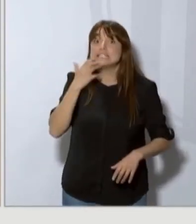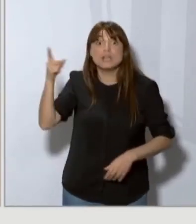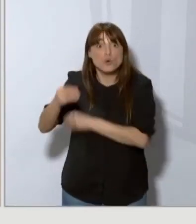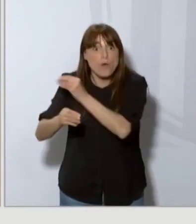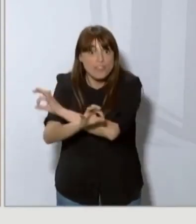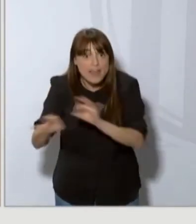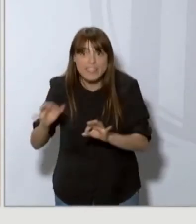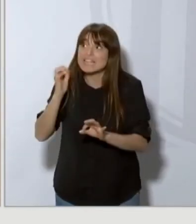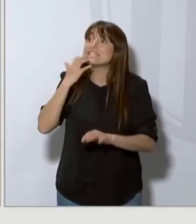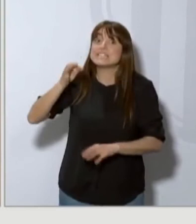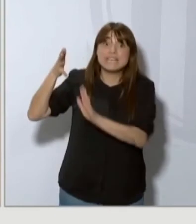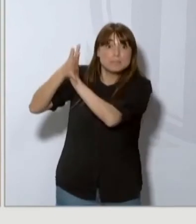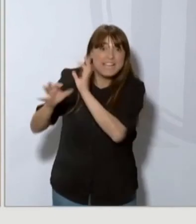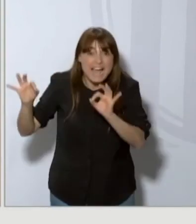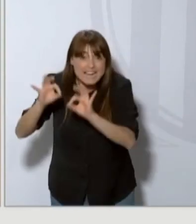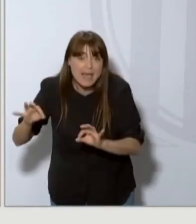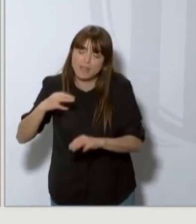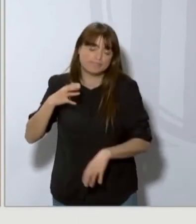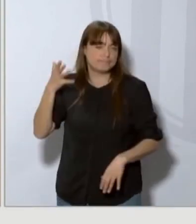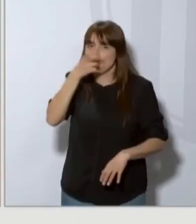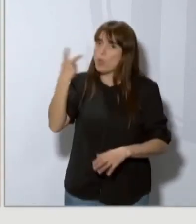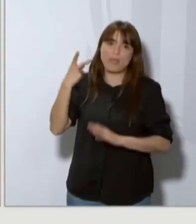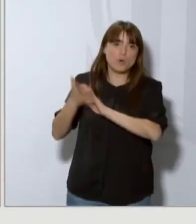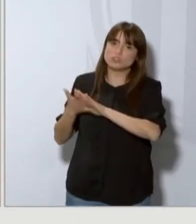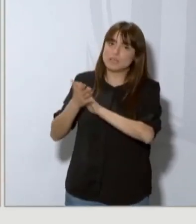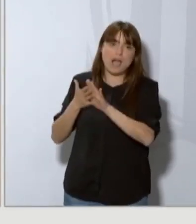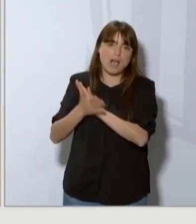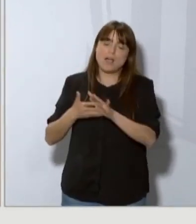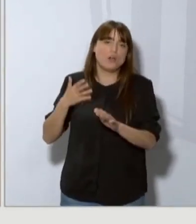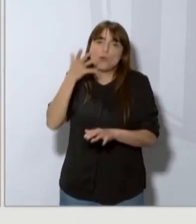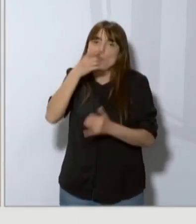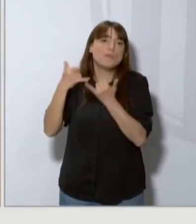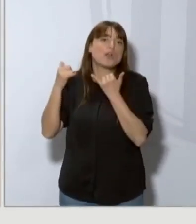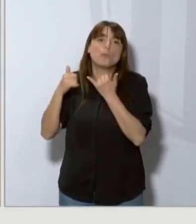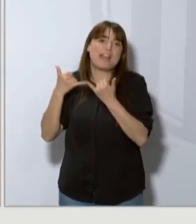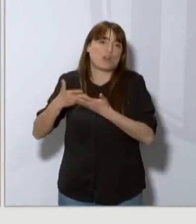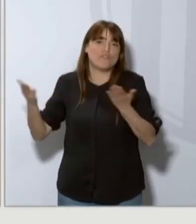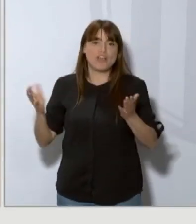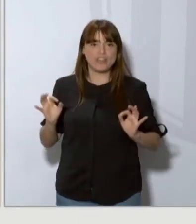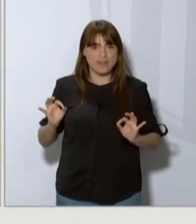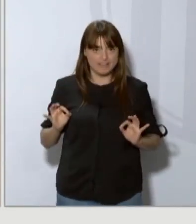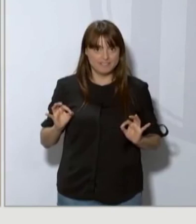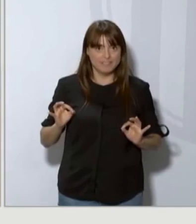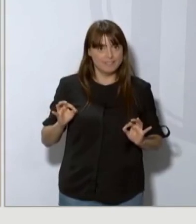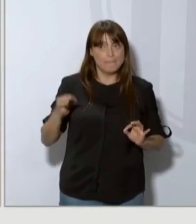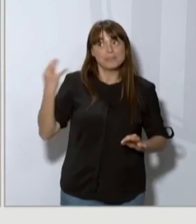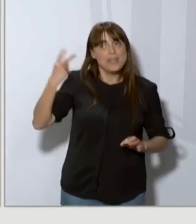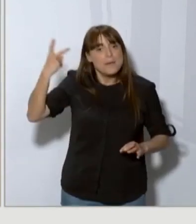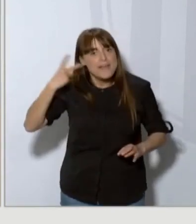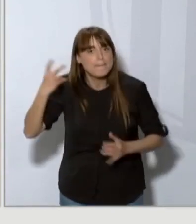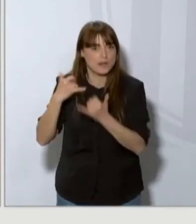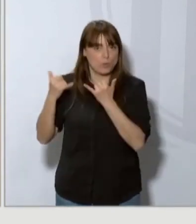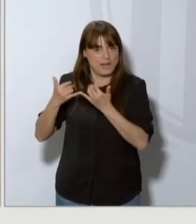políticas como el Estado en los términos que los teníamos la semana pasada o antes de que fueran conocidas estas actuaciones